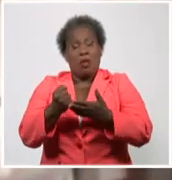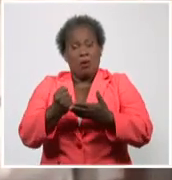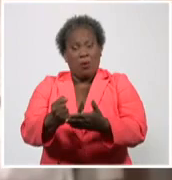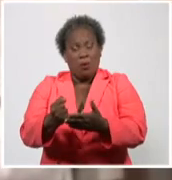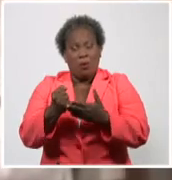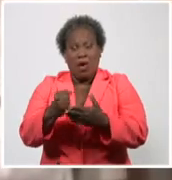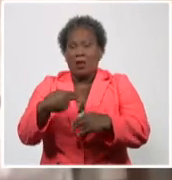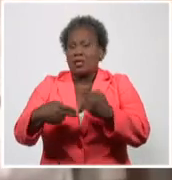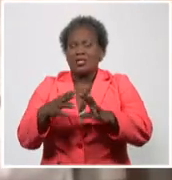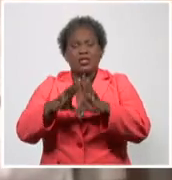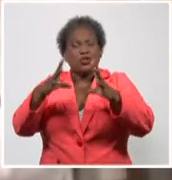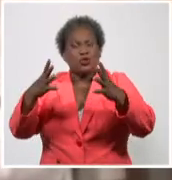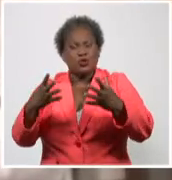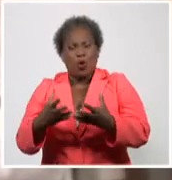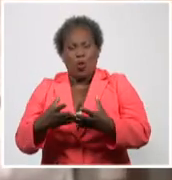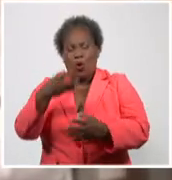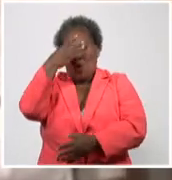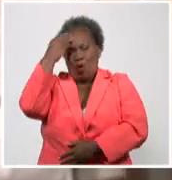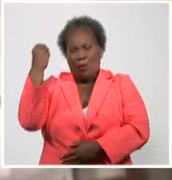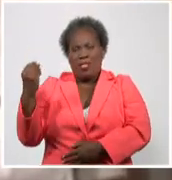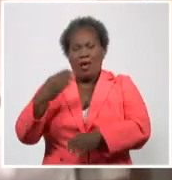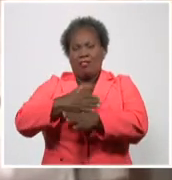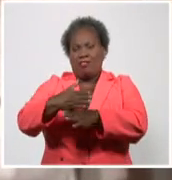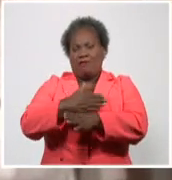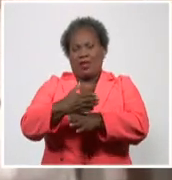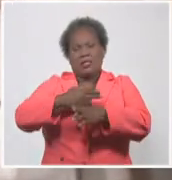para superar diferencias históricas heredadas.